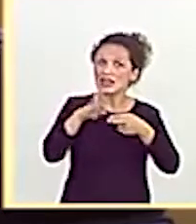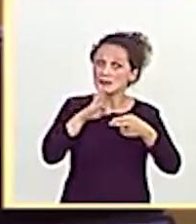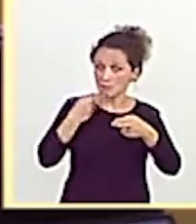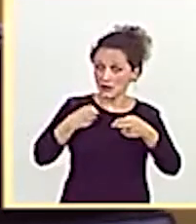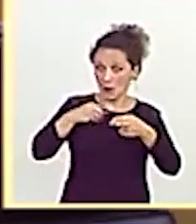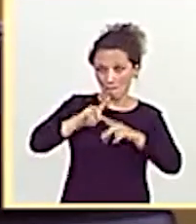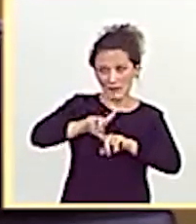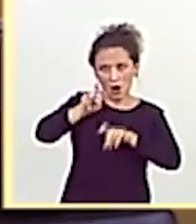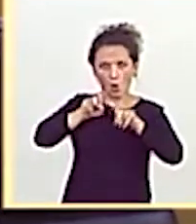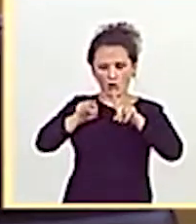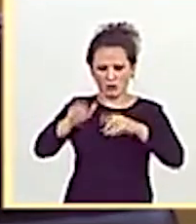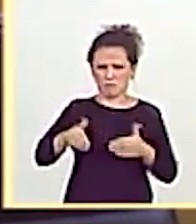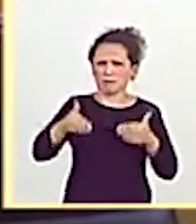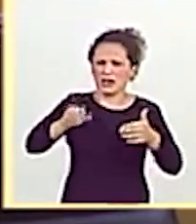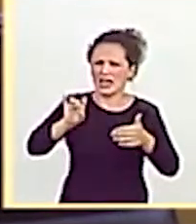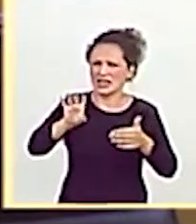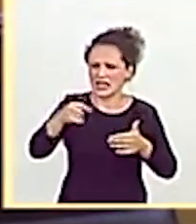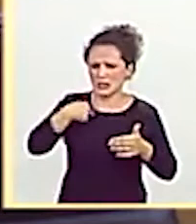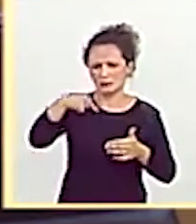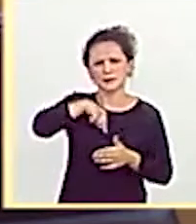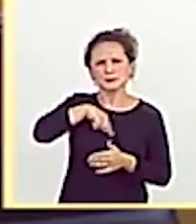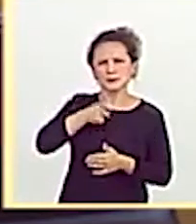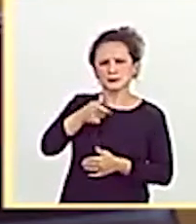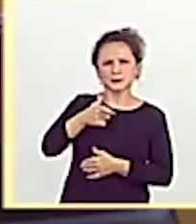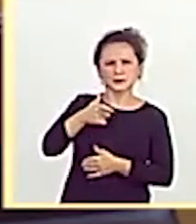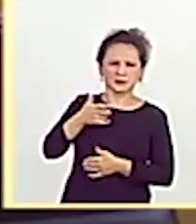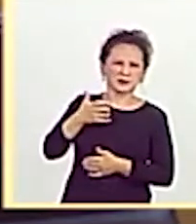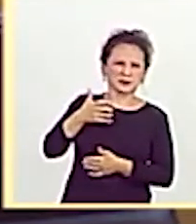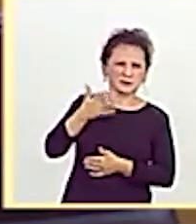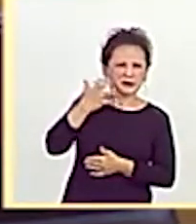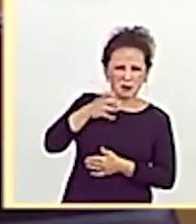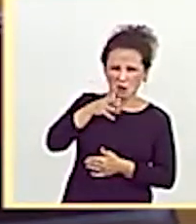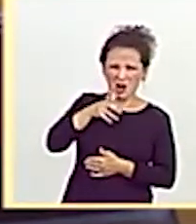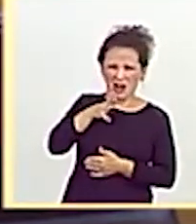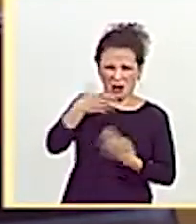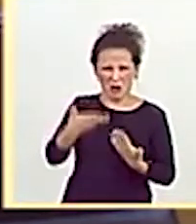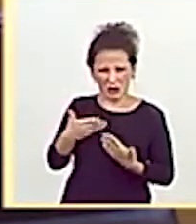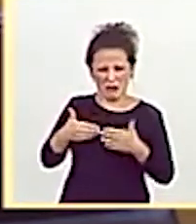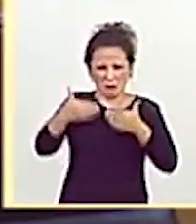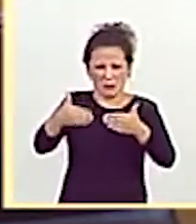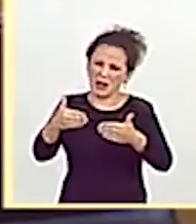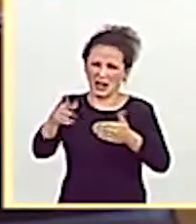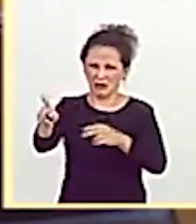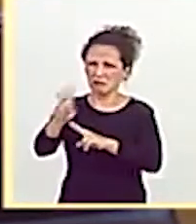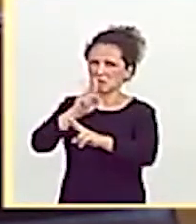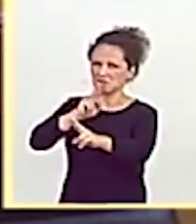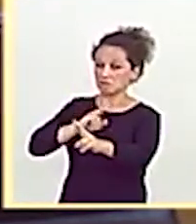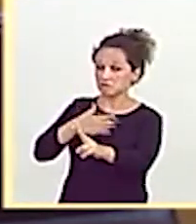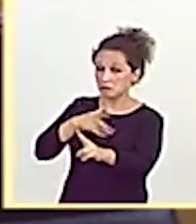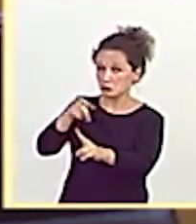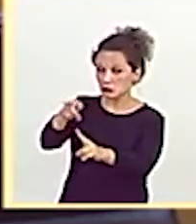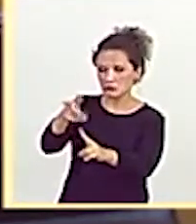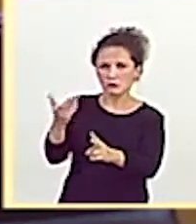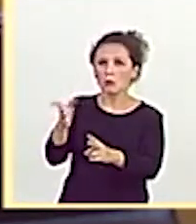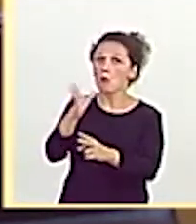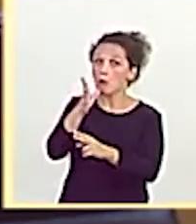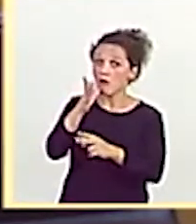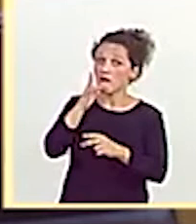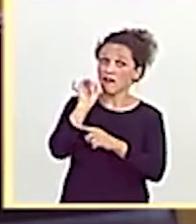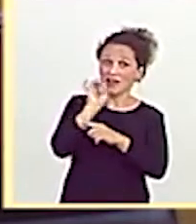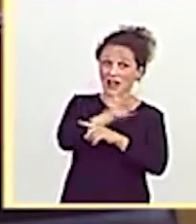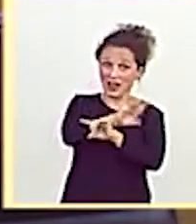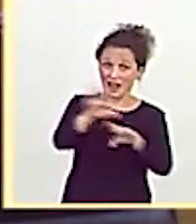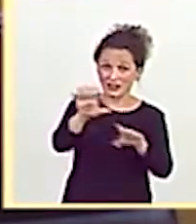pues parecía raro que me tuviese que responder usted porque si bien es cierto que la Carta Social Europea Revisada que